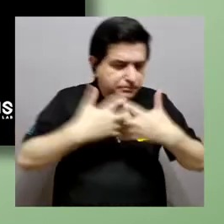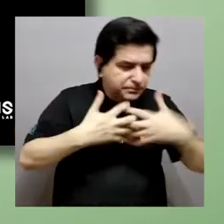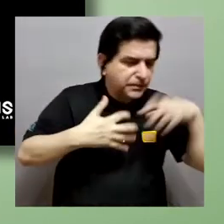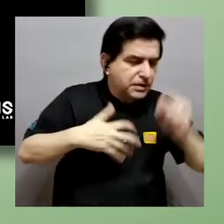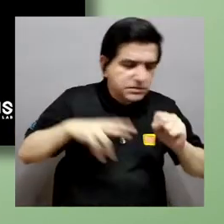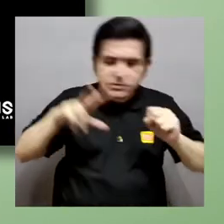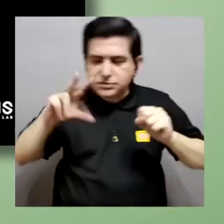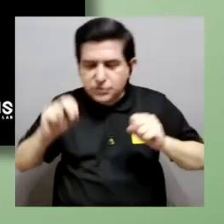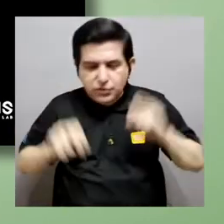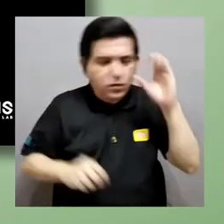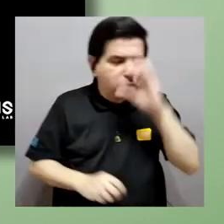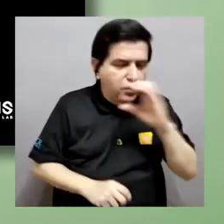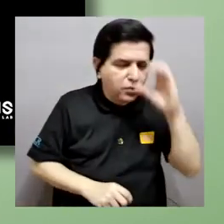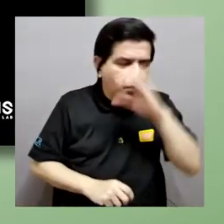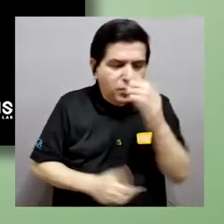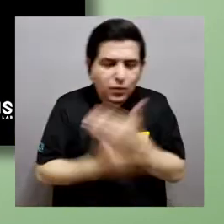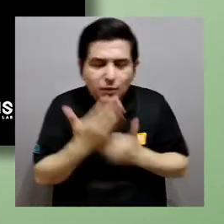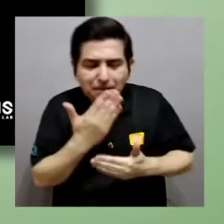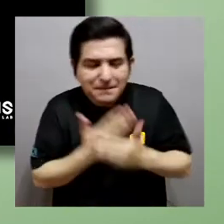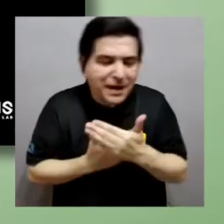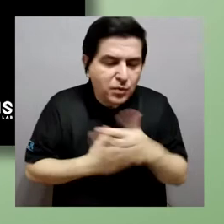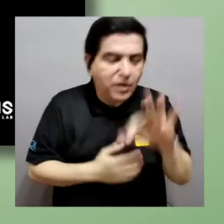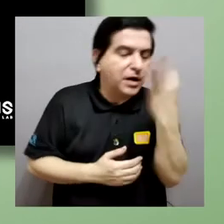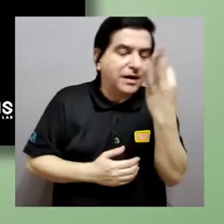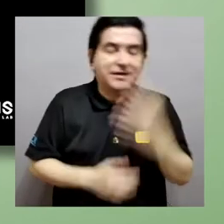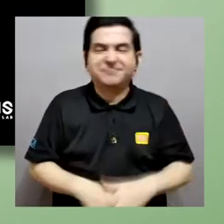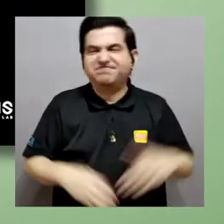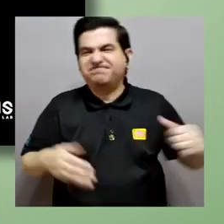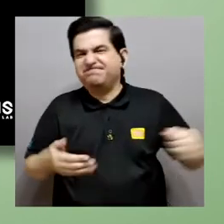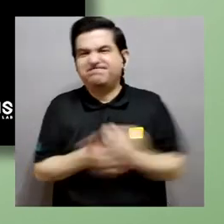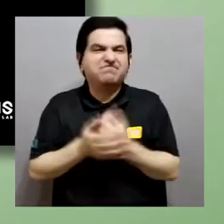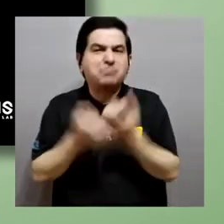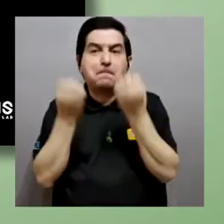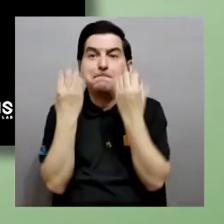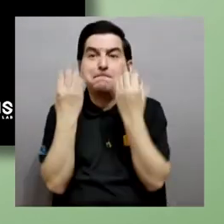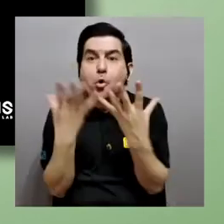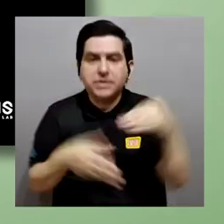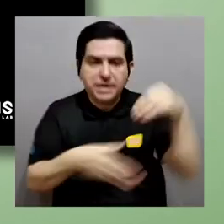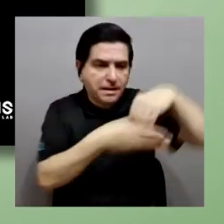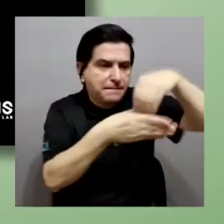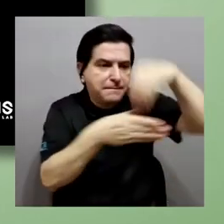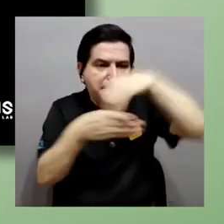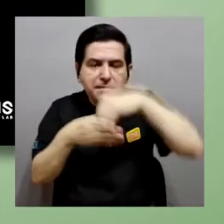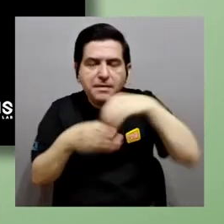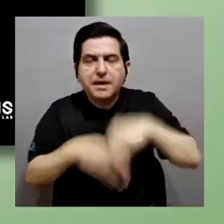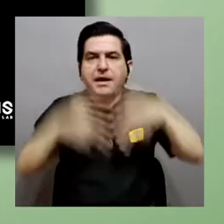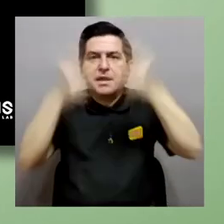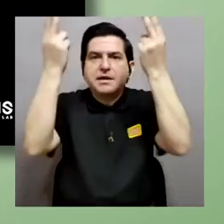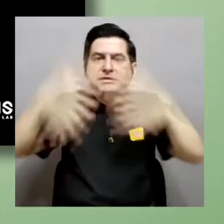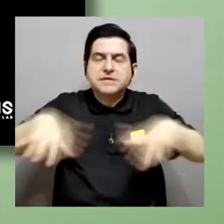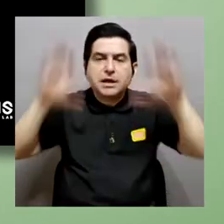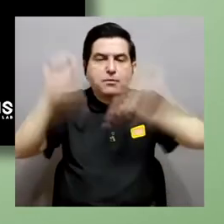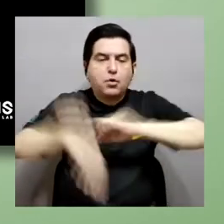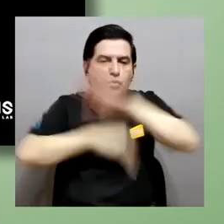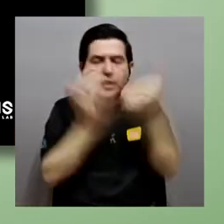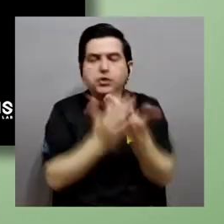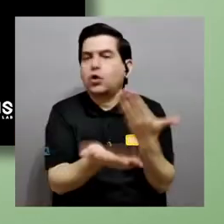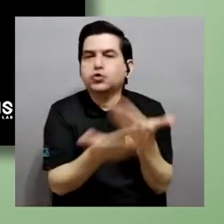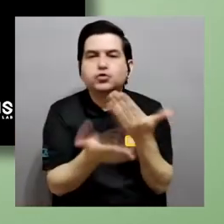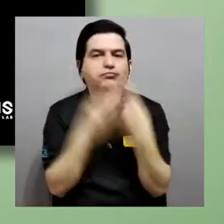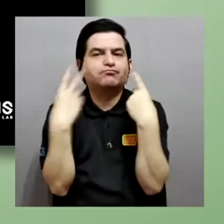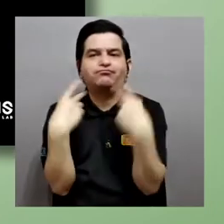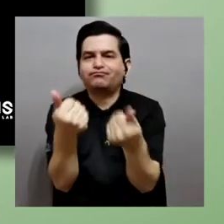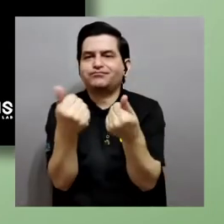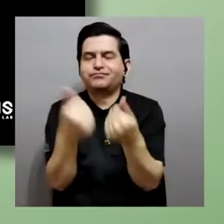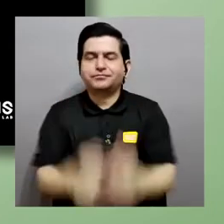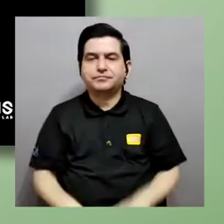un poco manual. Y, desgraciadamente, son demasiados compuestos disponibles en Internet como para poderlos probar todos rápidamente. Entonces, la plataforma lo